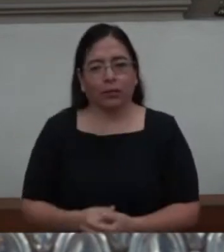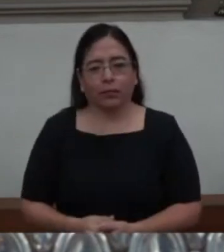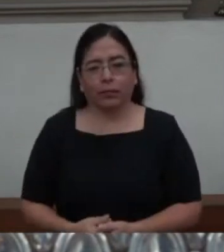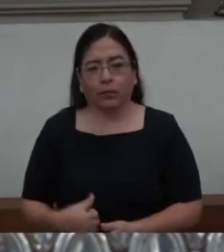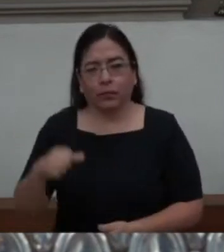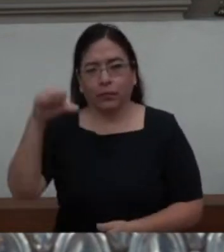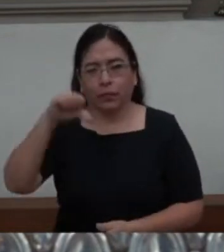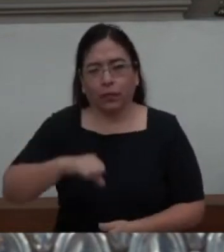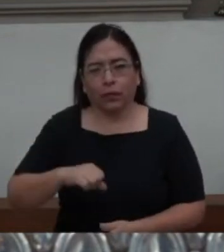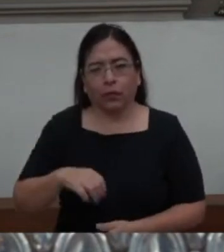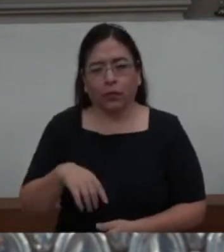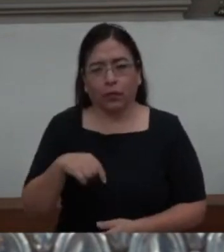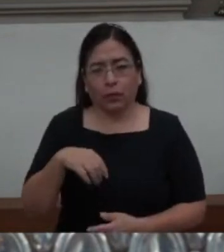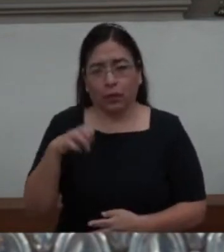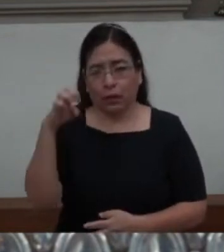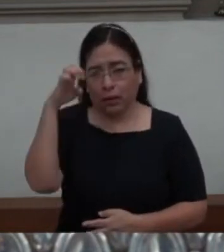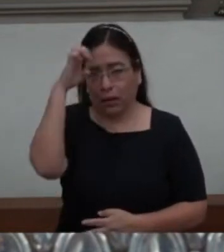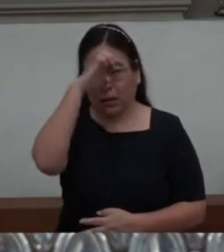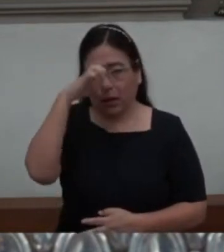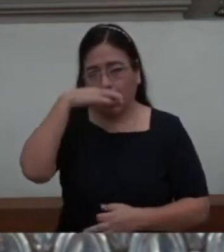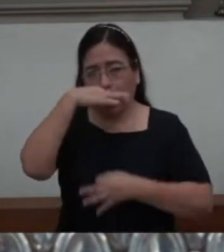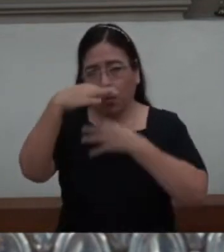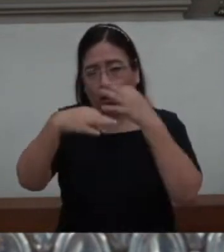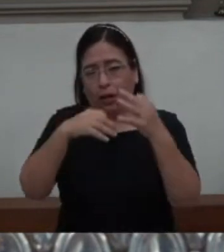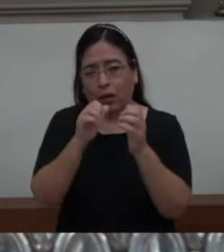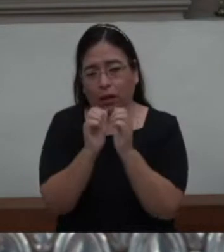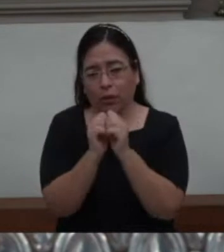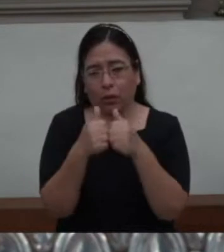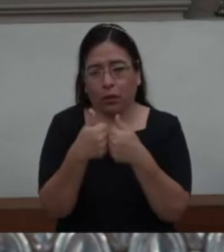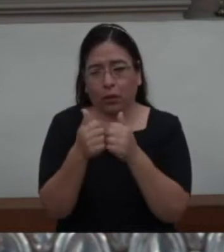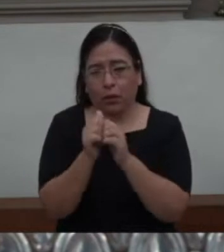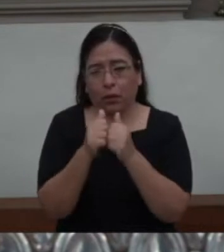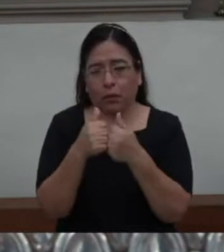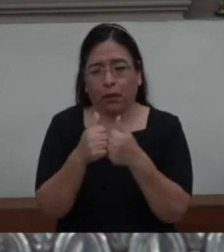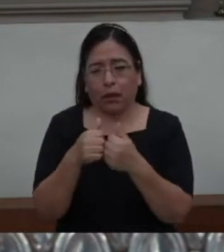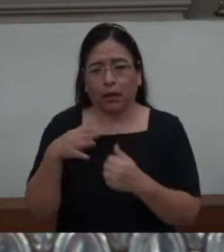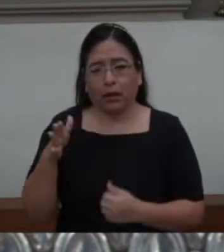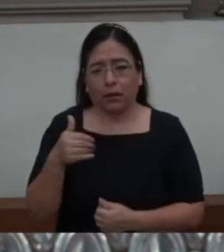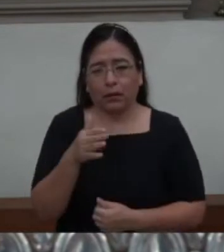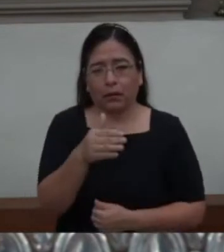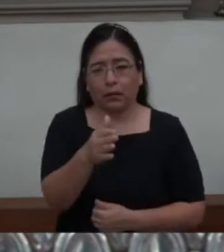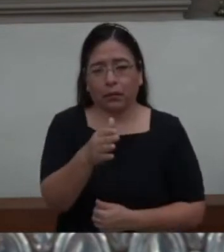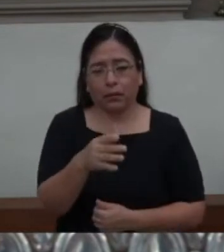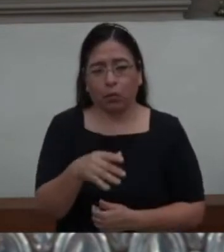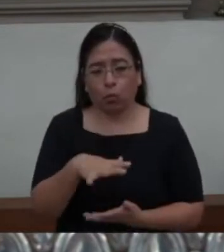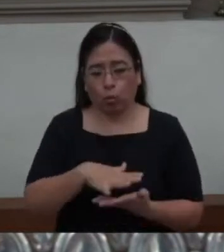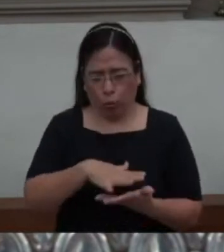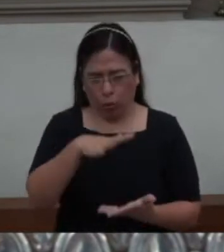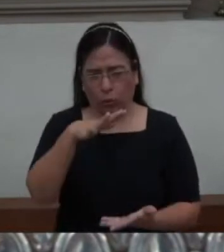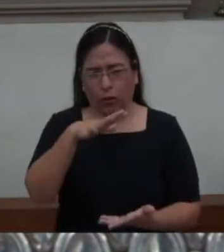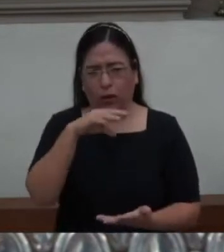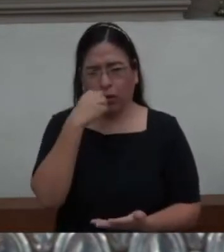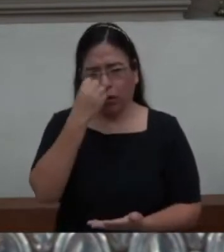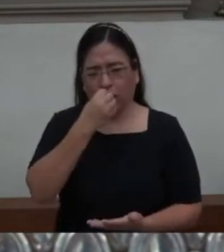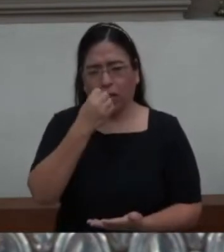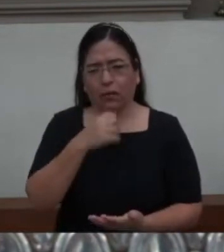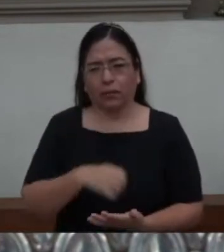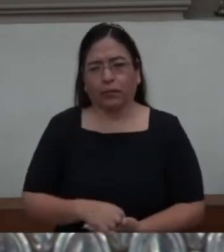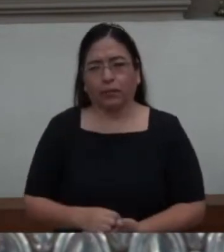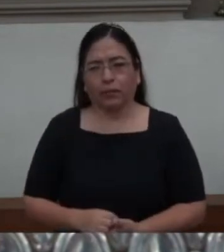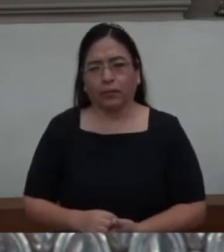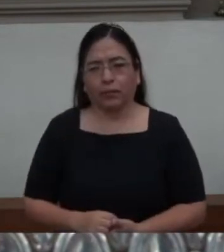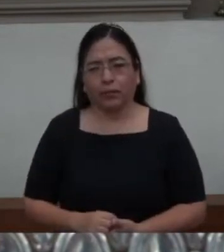bello relato de la multiplicación de los panes y de los peces. Un